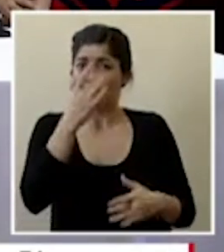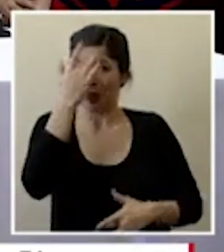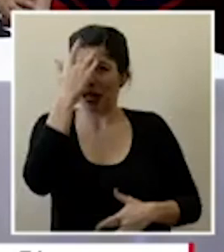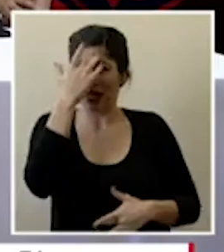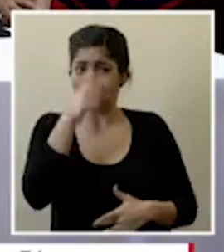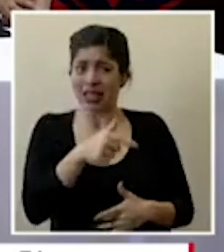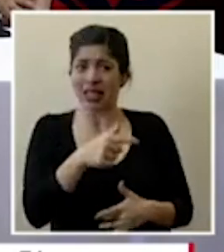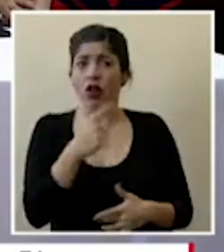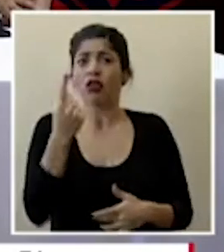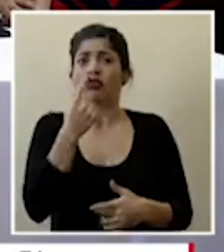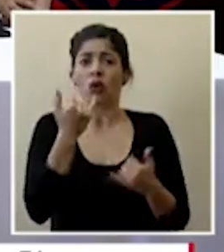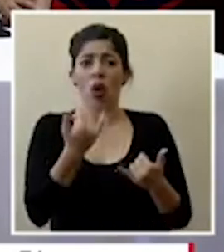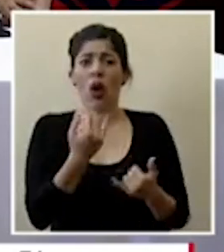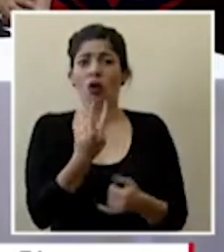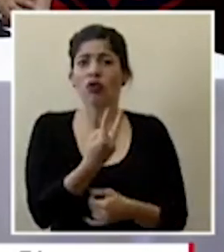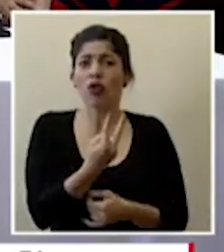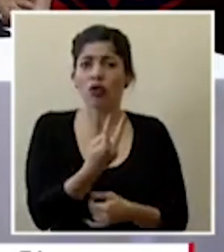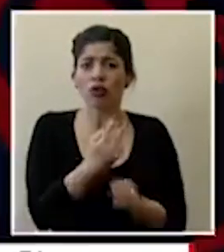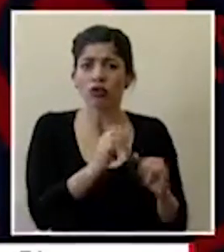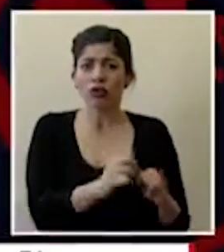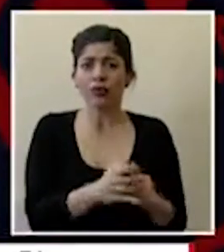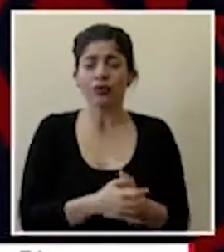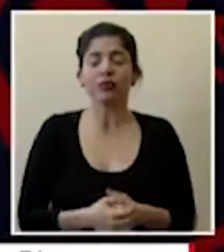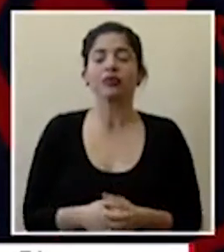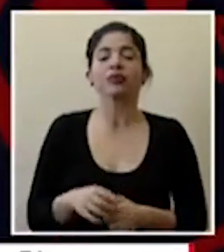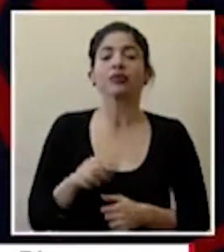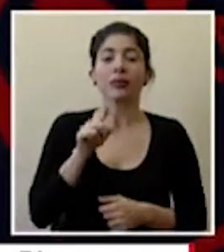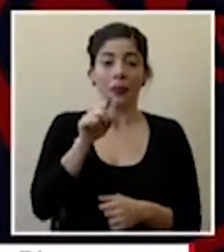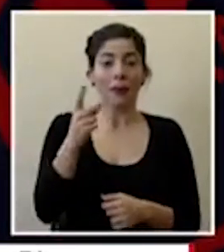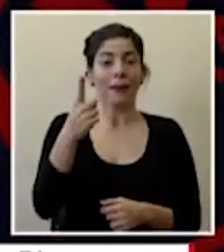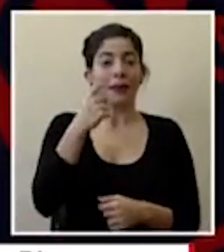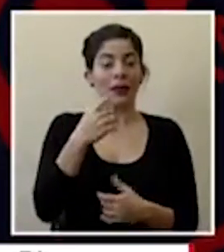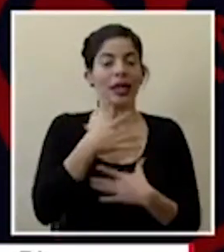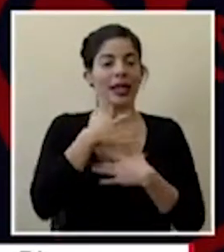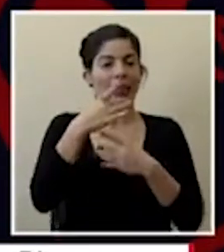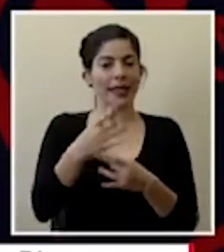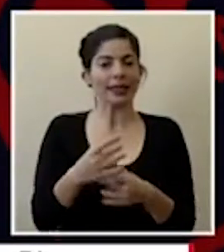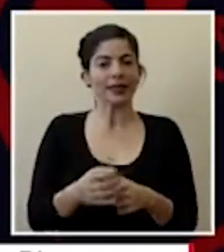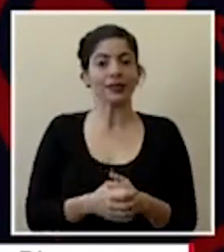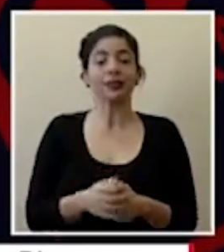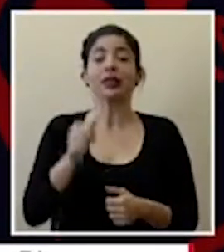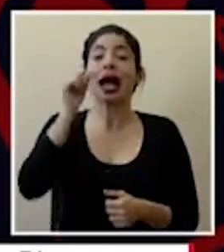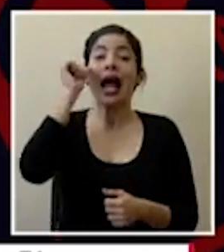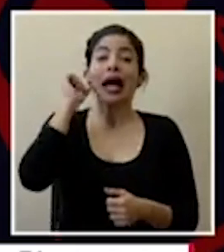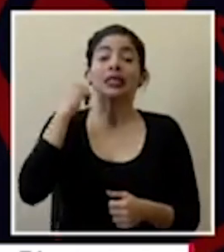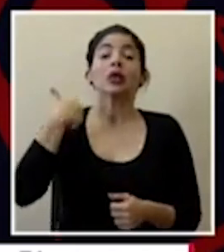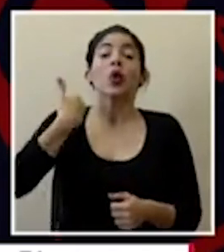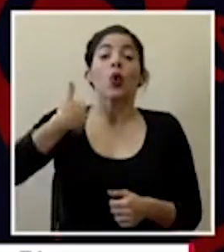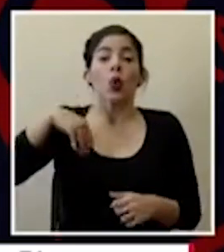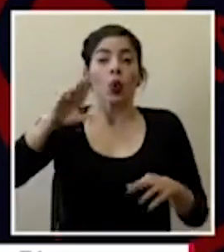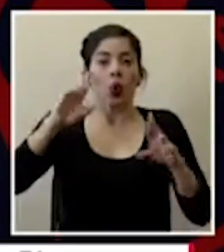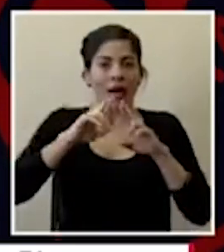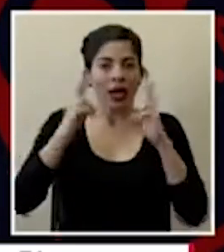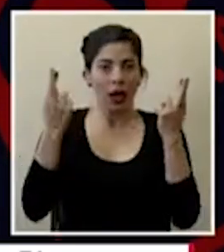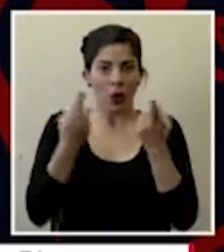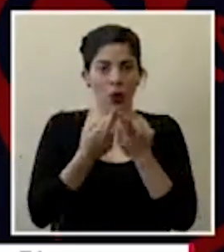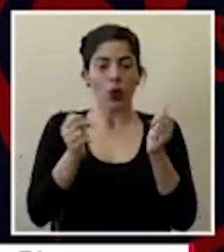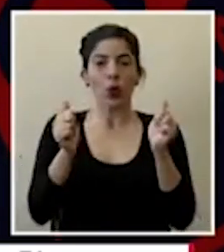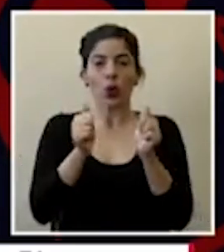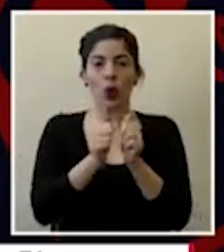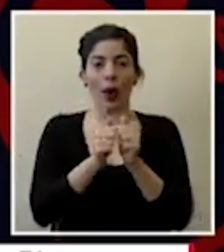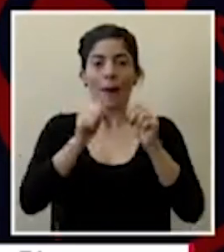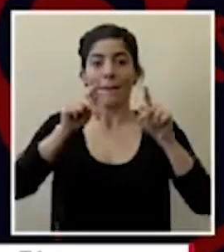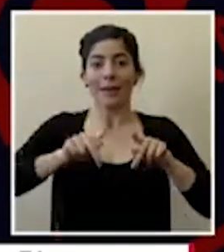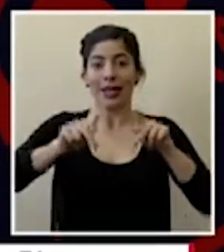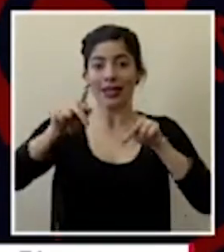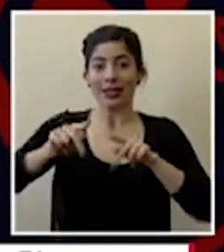y sólo se mantienen en este momento dos internados muy bien esa es una pregunta muy interesante ayer tuvimos una reunión con este